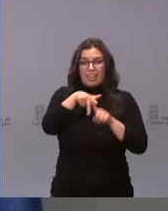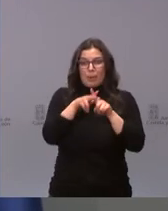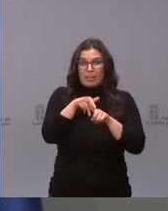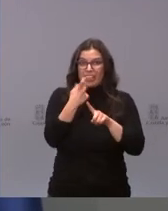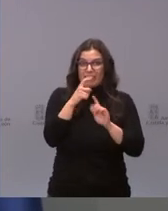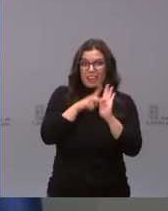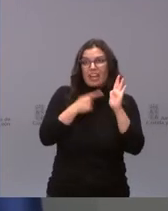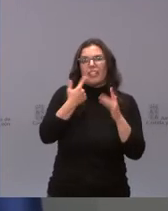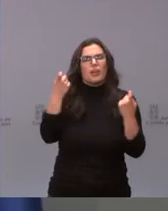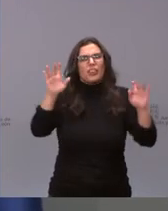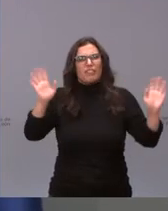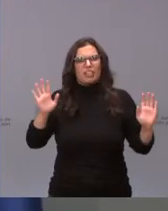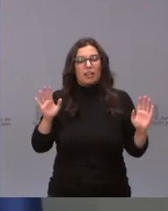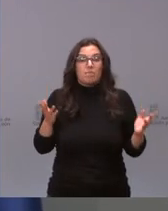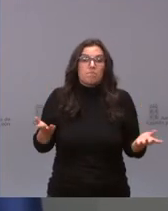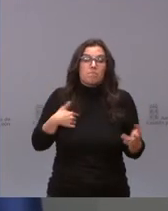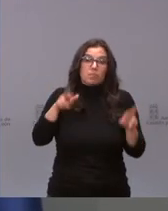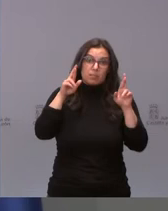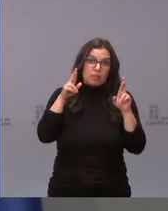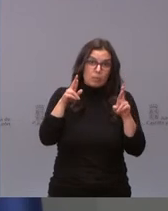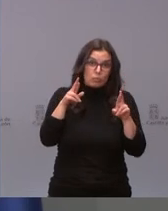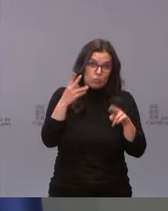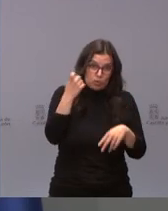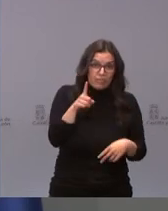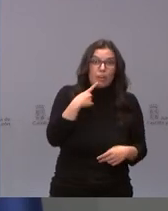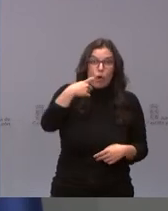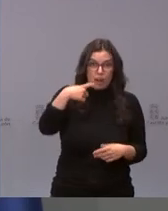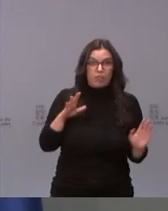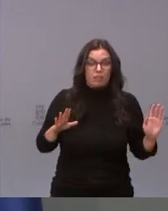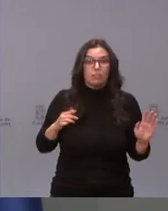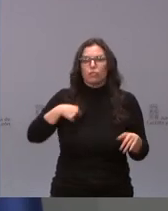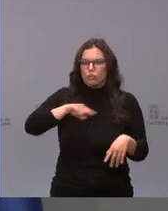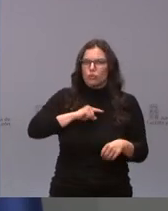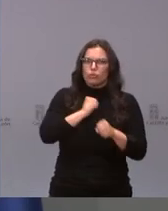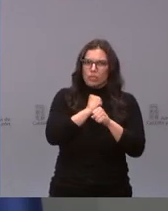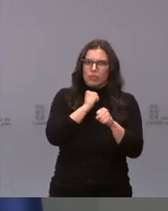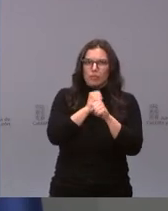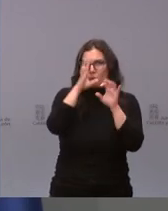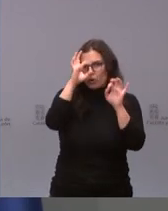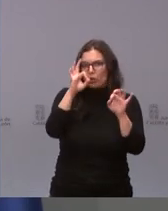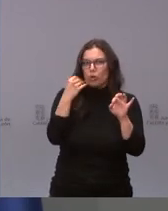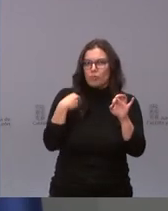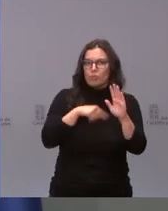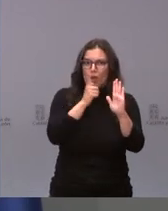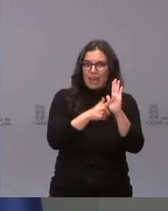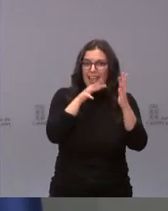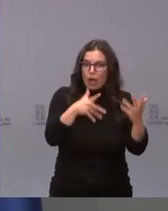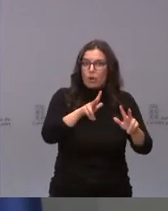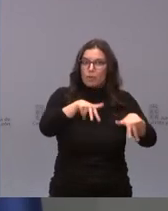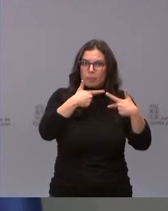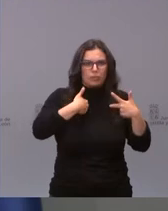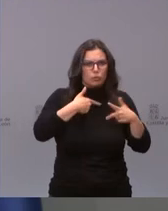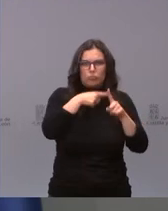que no hace falta. Esperemos que no haga falta. Nosotros, naturalmente, trabajaremos con la herramienta normativa que tengamos,